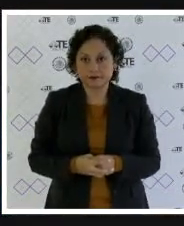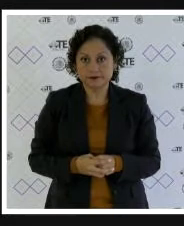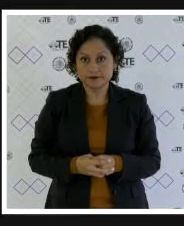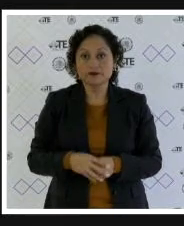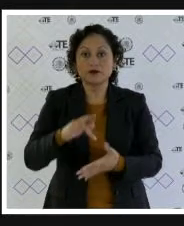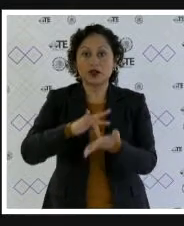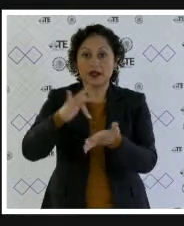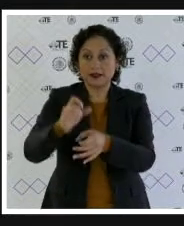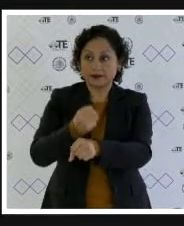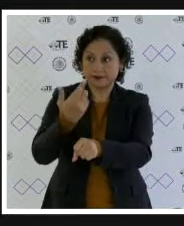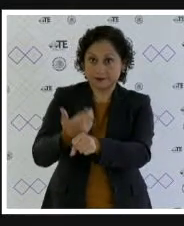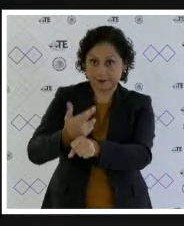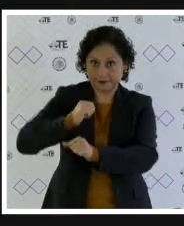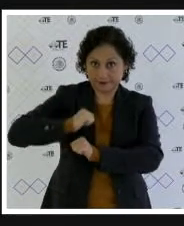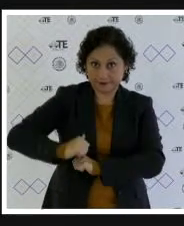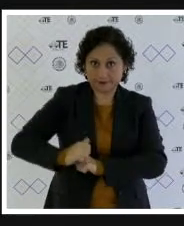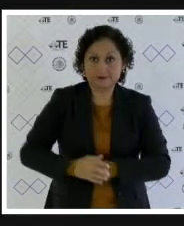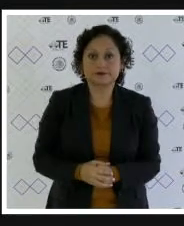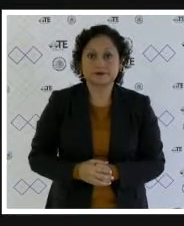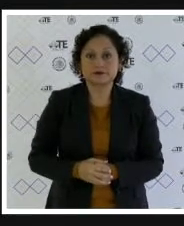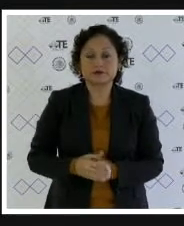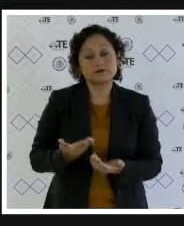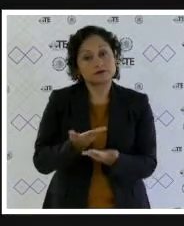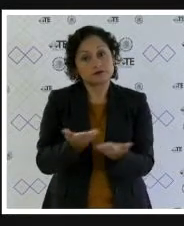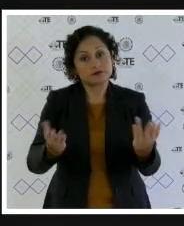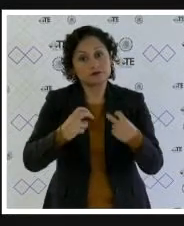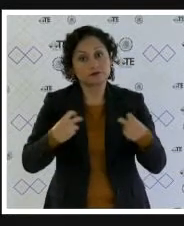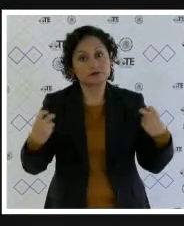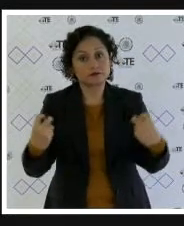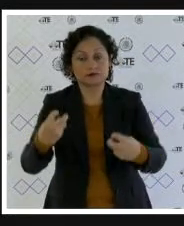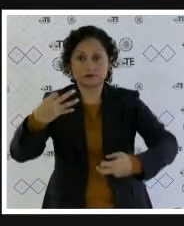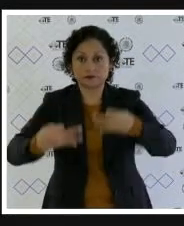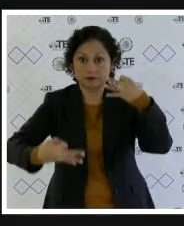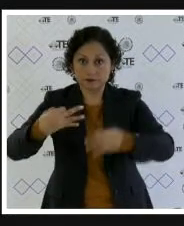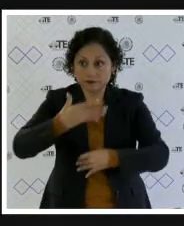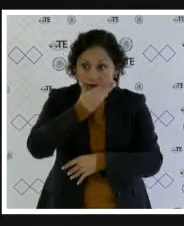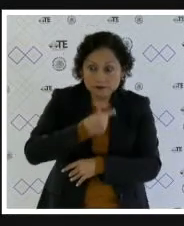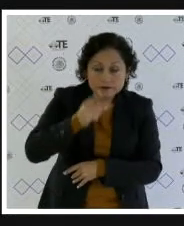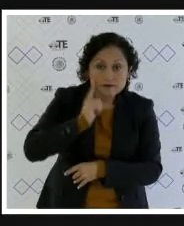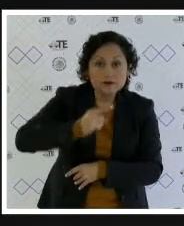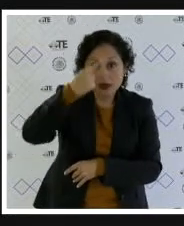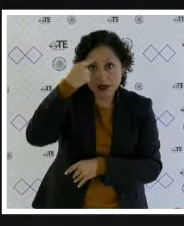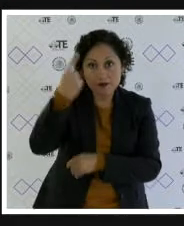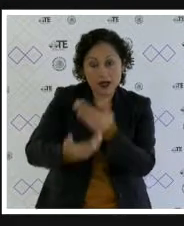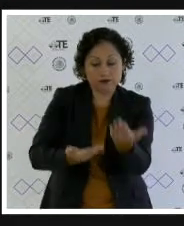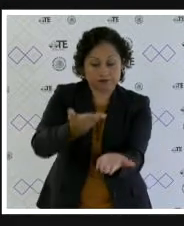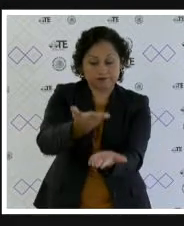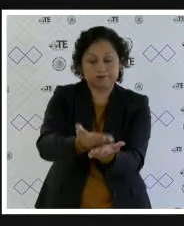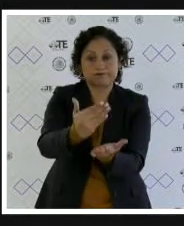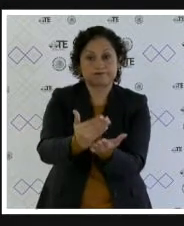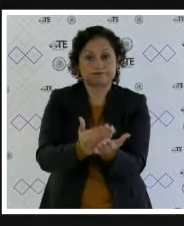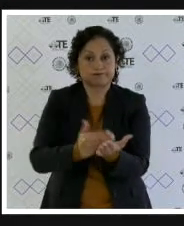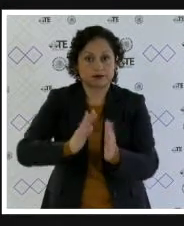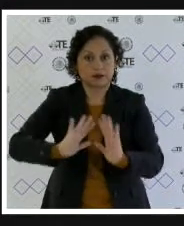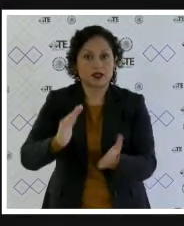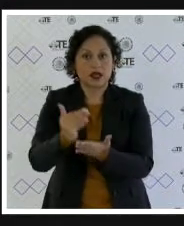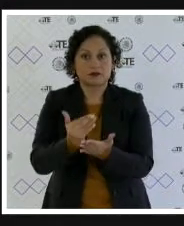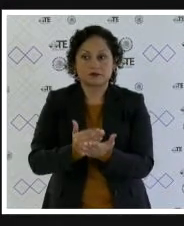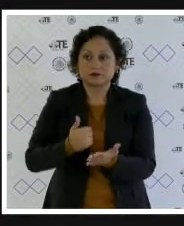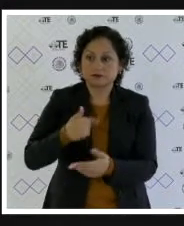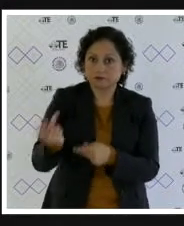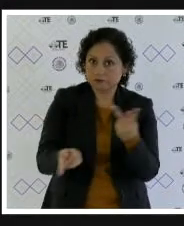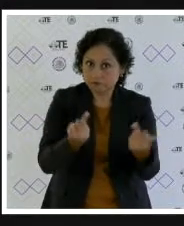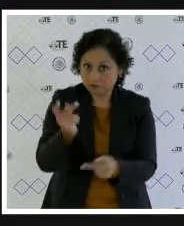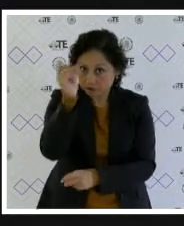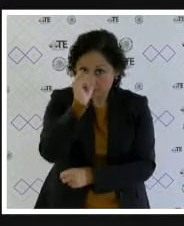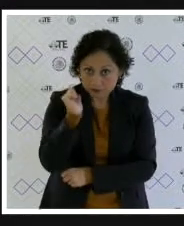Gracias, secretario general. Está a consideración de ustedes, magistradas y magistrados, el proyecto de resolución con que se ha dado cuenta. Pregunto si alguien desea